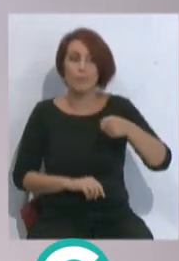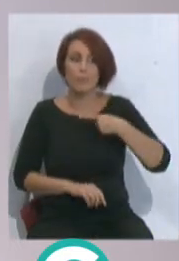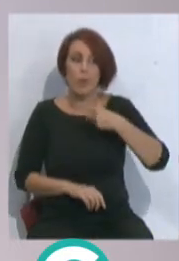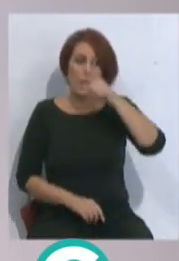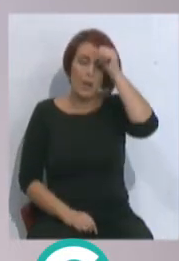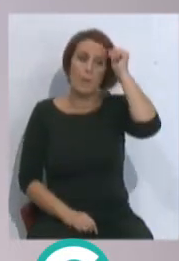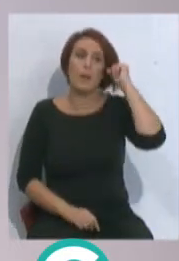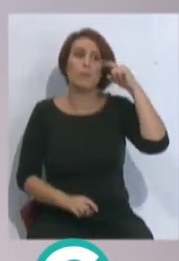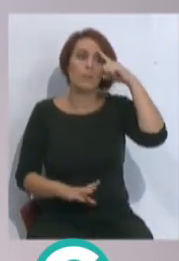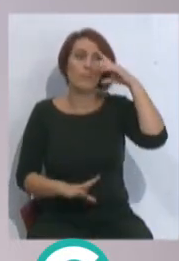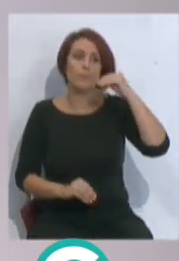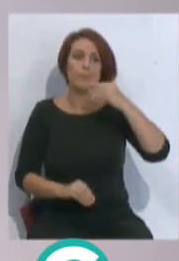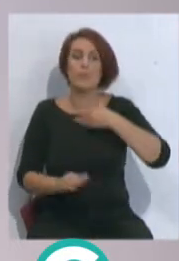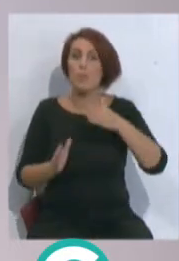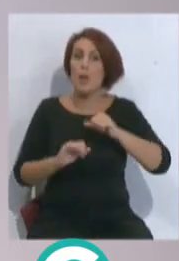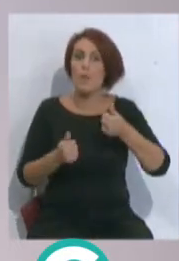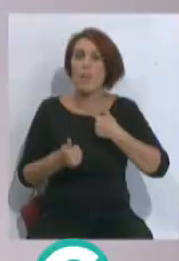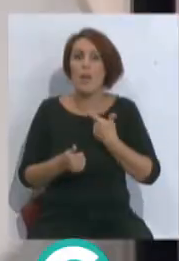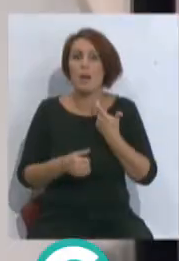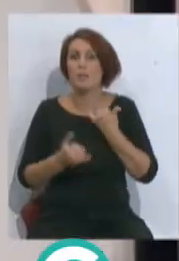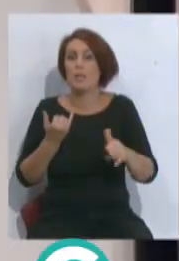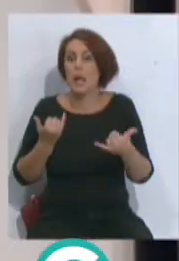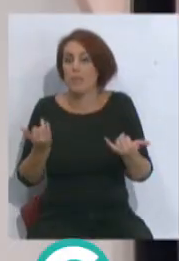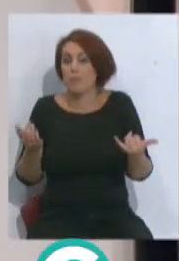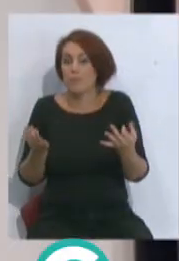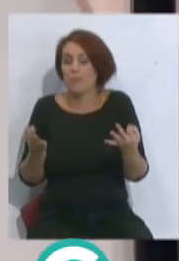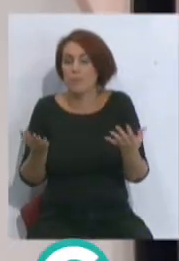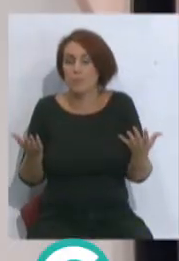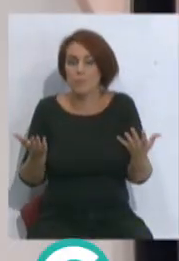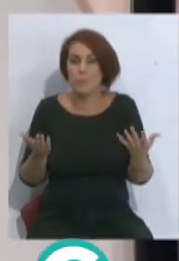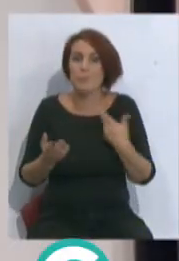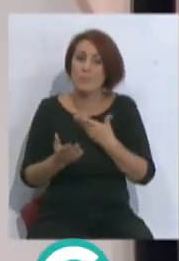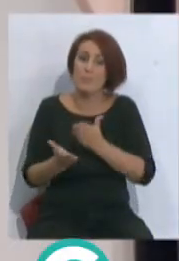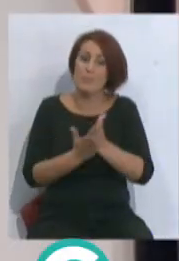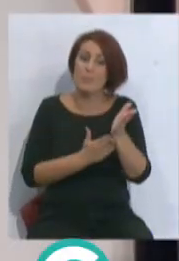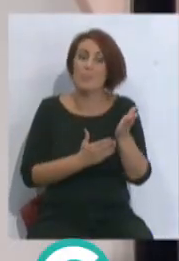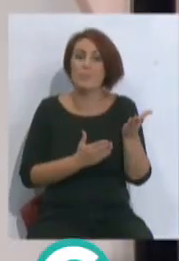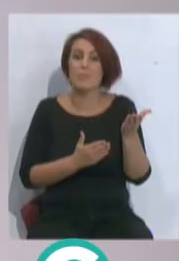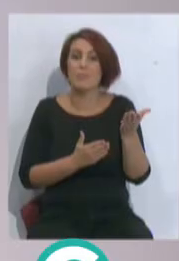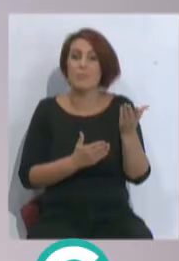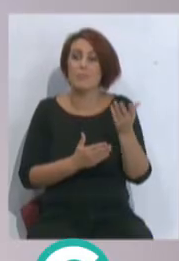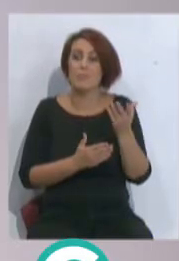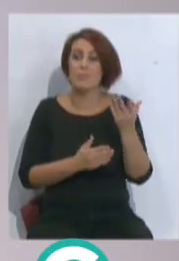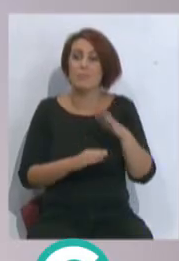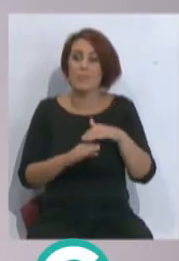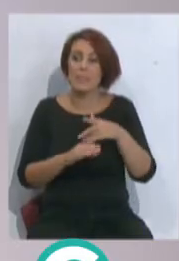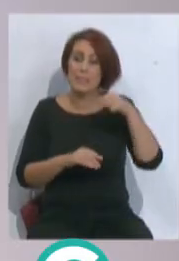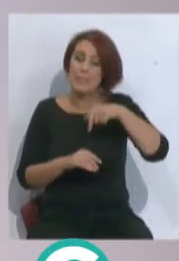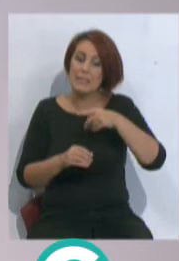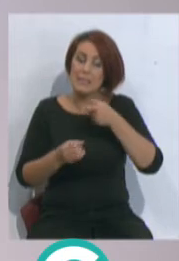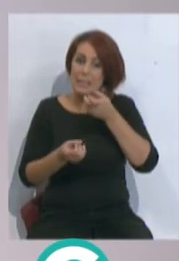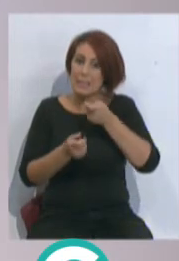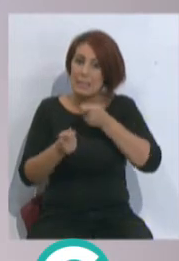papeles, de cómo iba a iniciar la temporada. Y por otro lado, dentro de sus